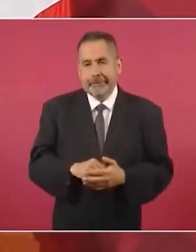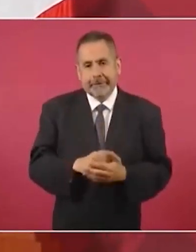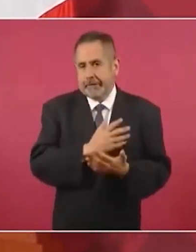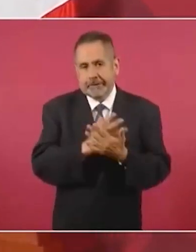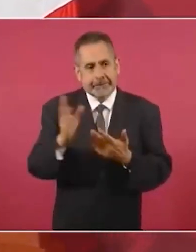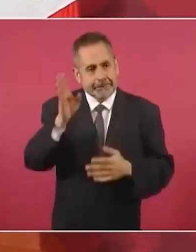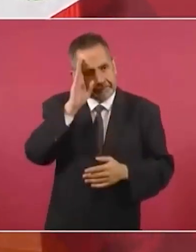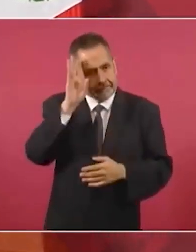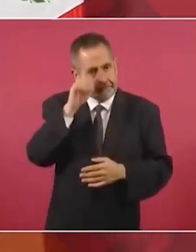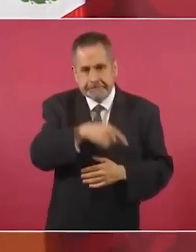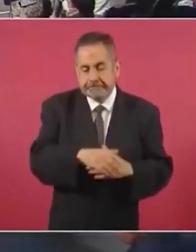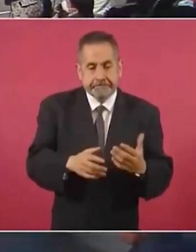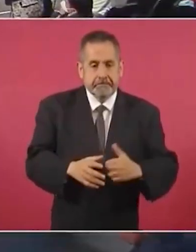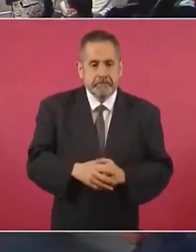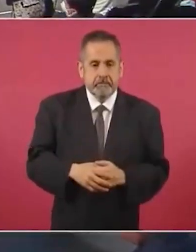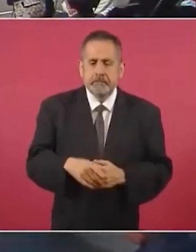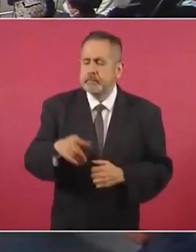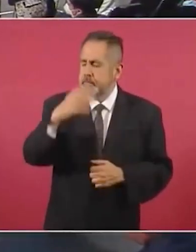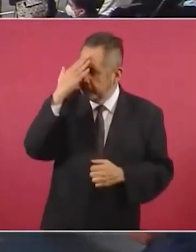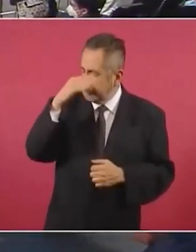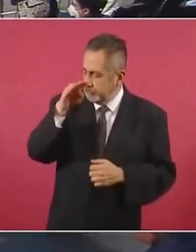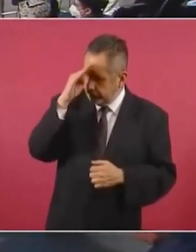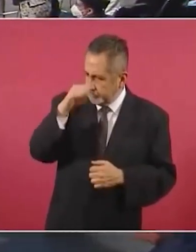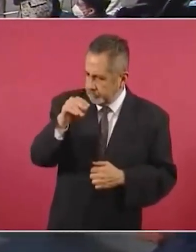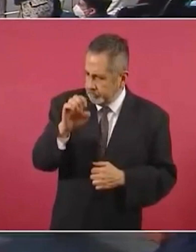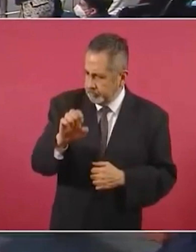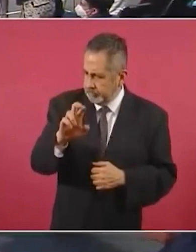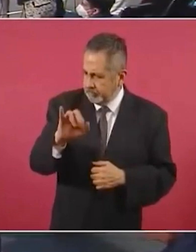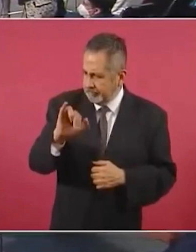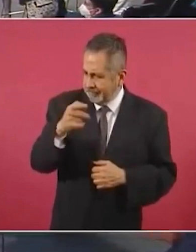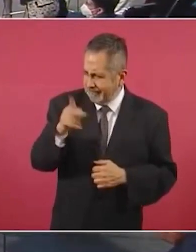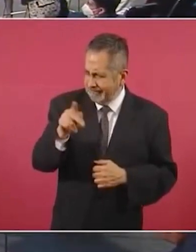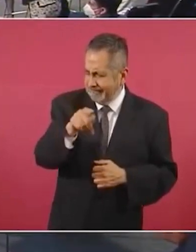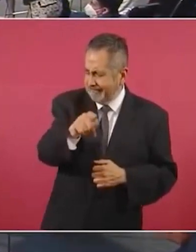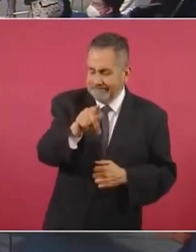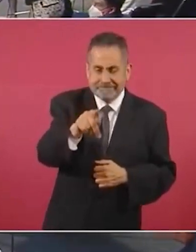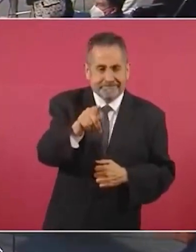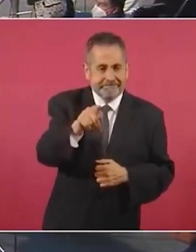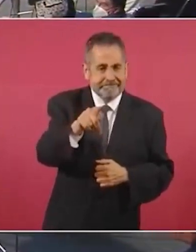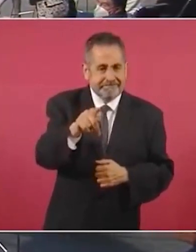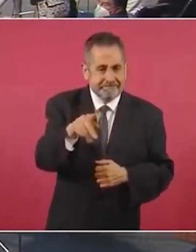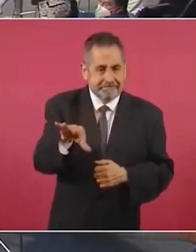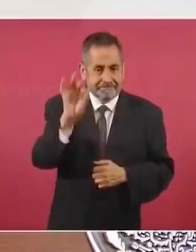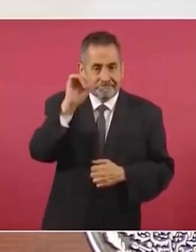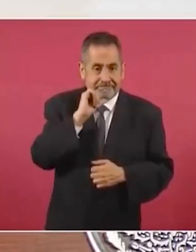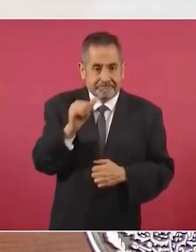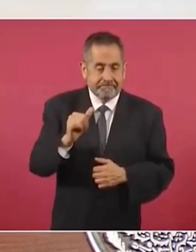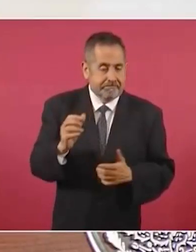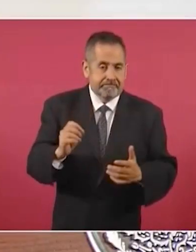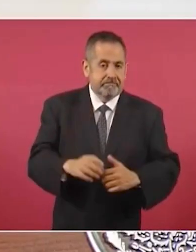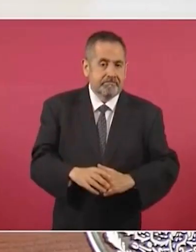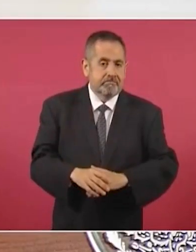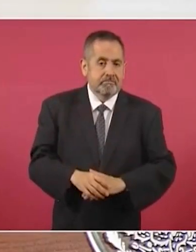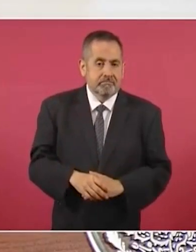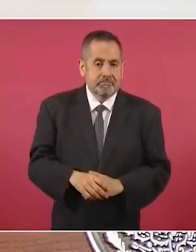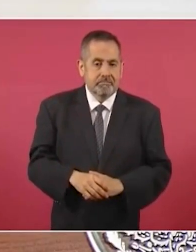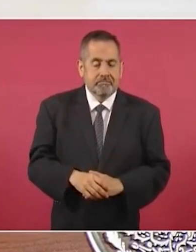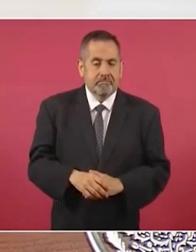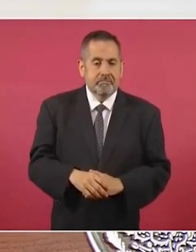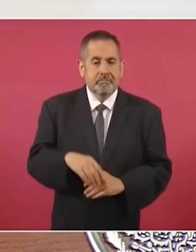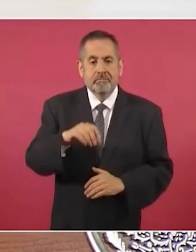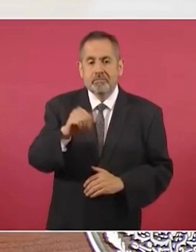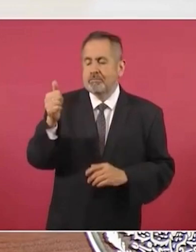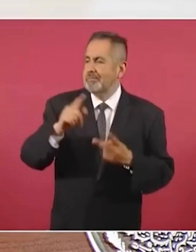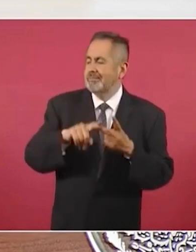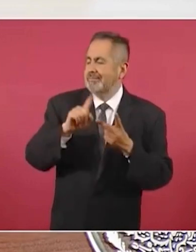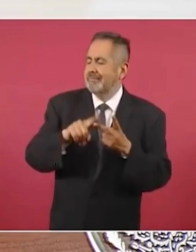un… no sé si es el señor ese, Erick… ¿No lo encuentras? No lo trae, es el